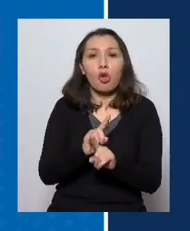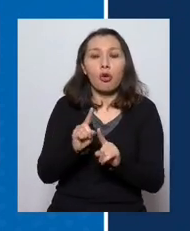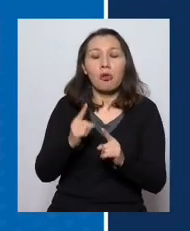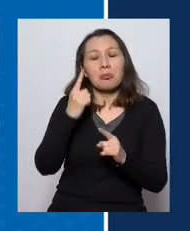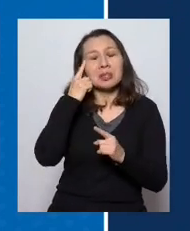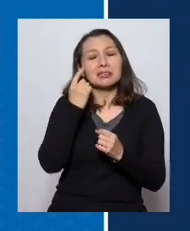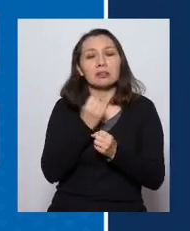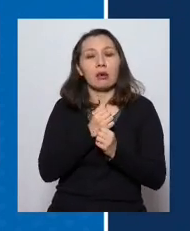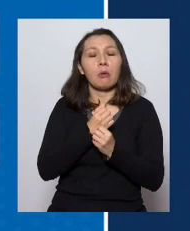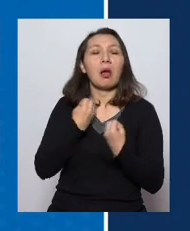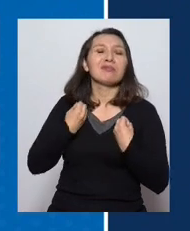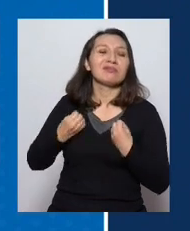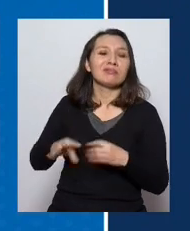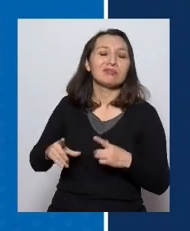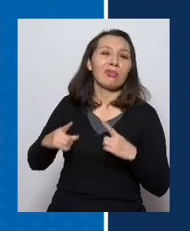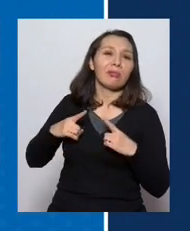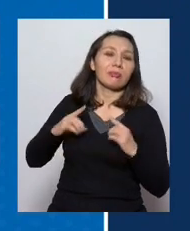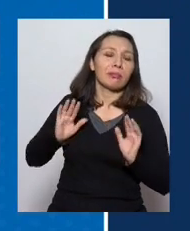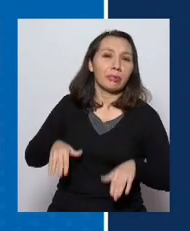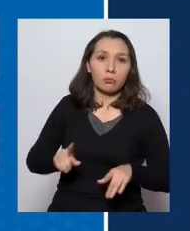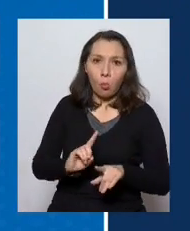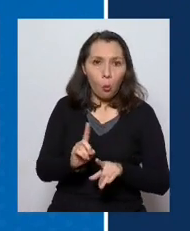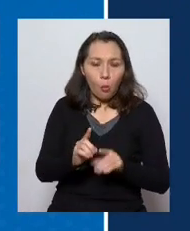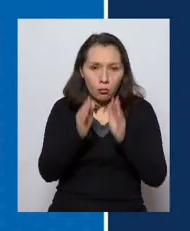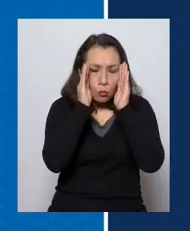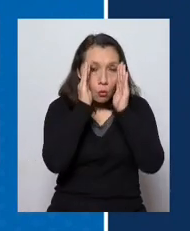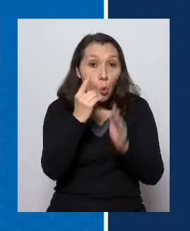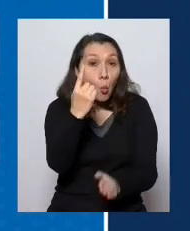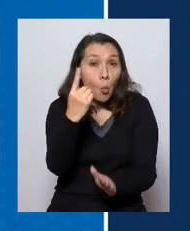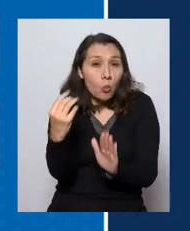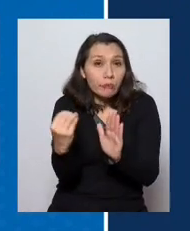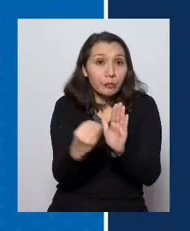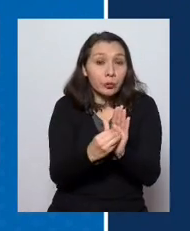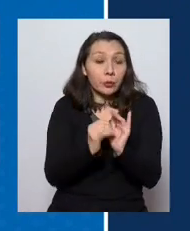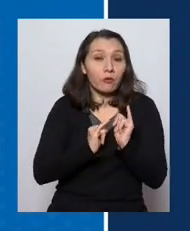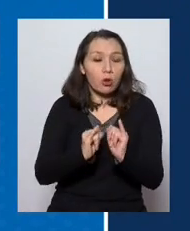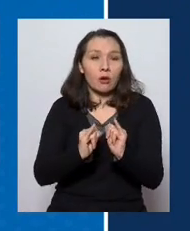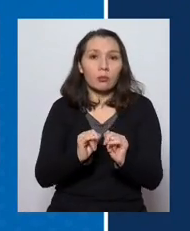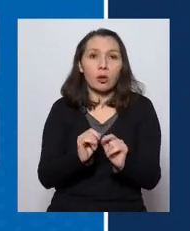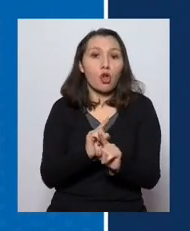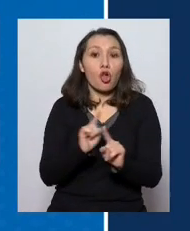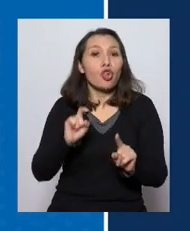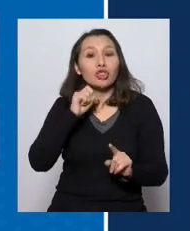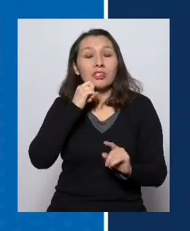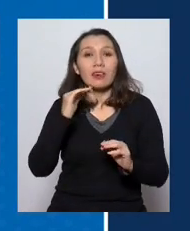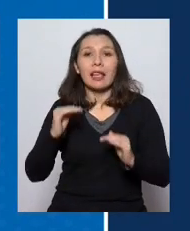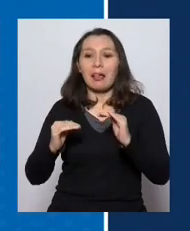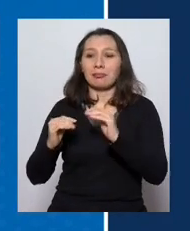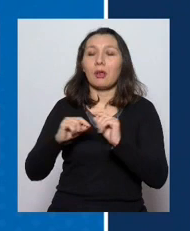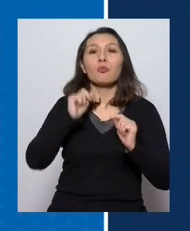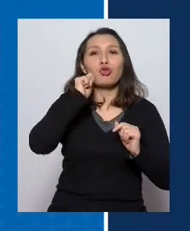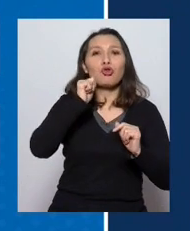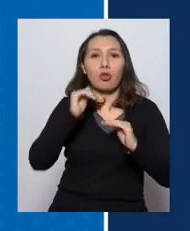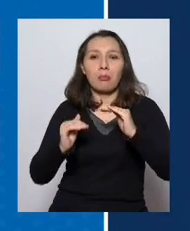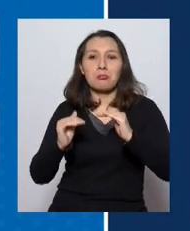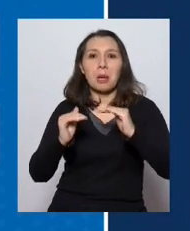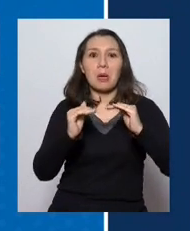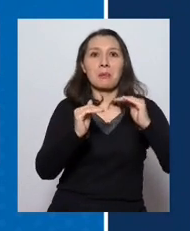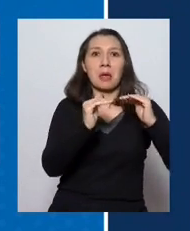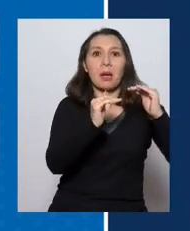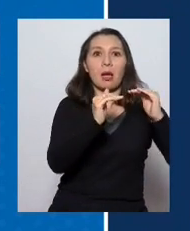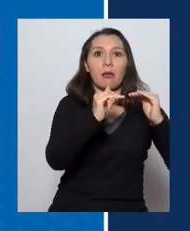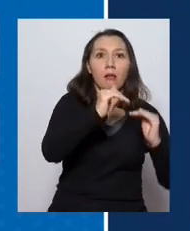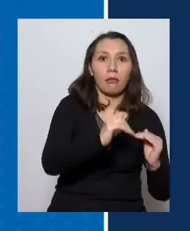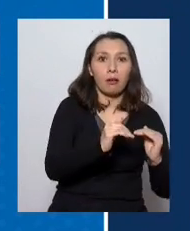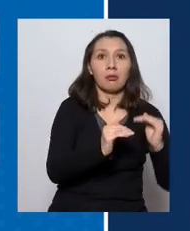bajar la guardia. Esto es un solo dato que no hace una tendencia y es por lo tanto el